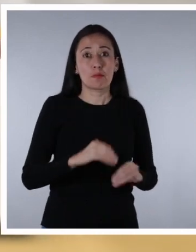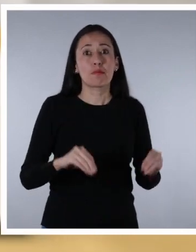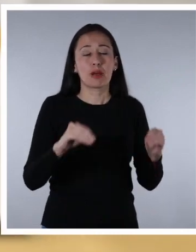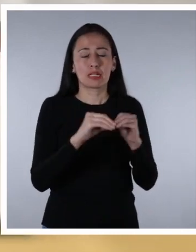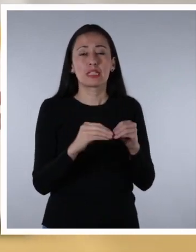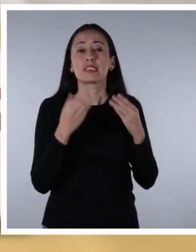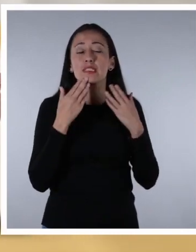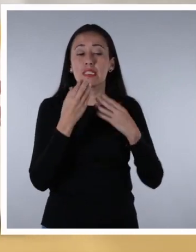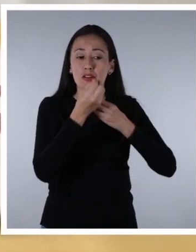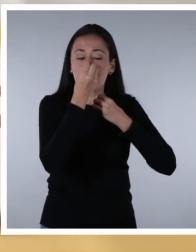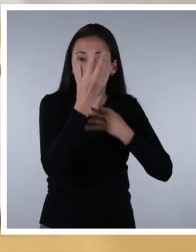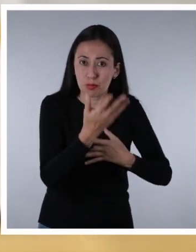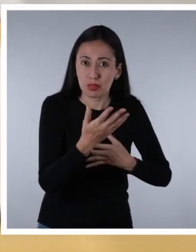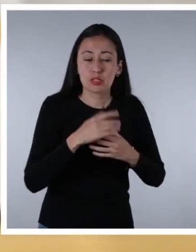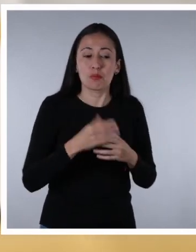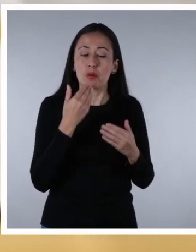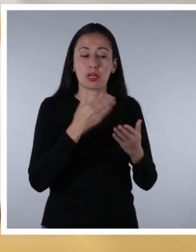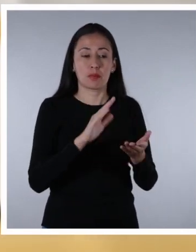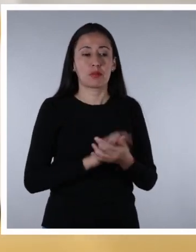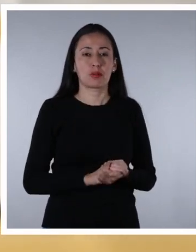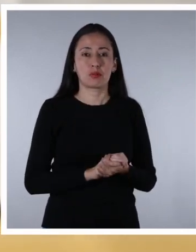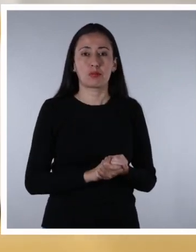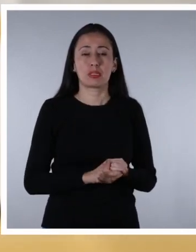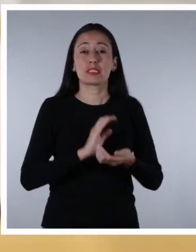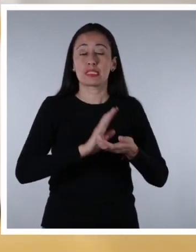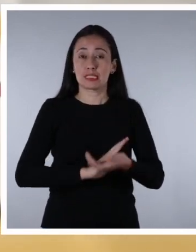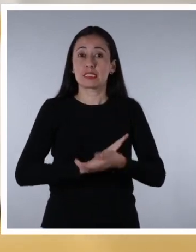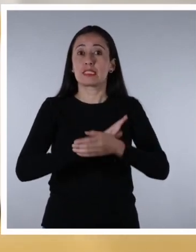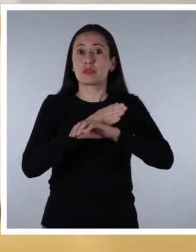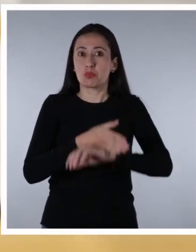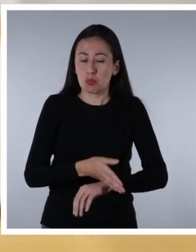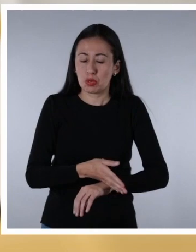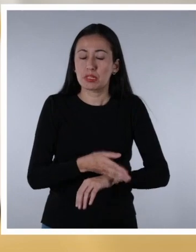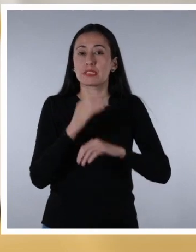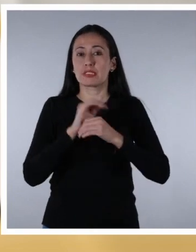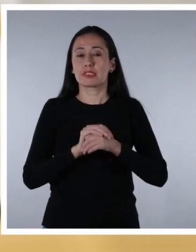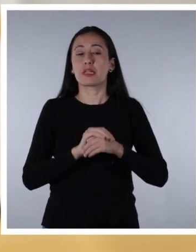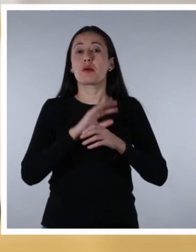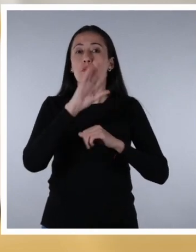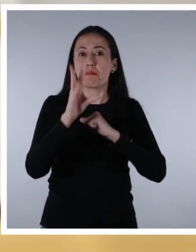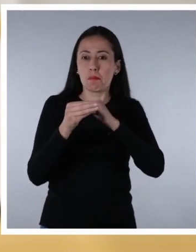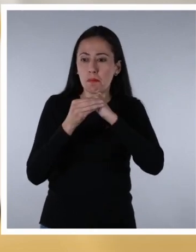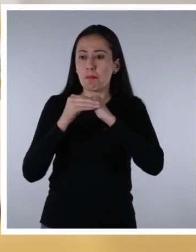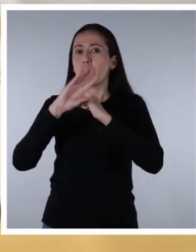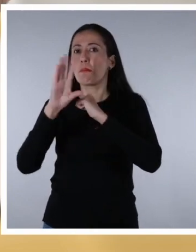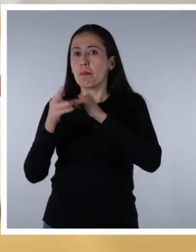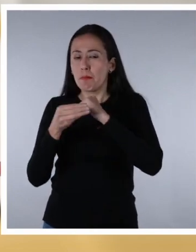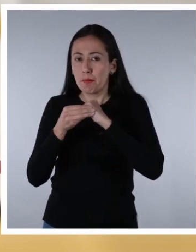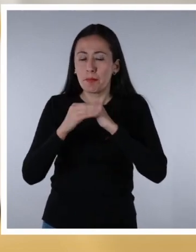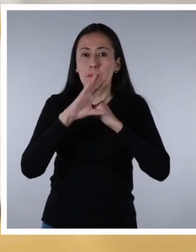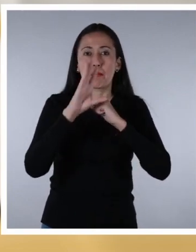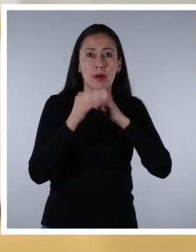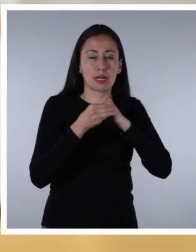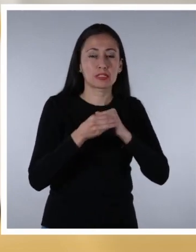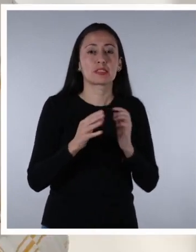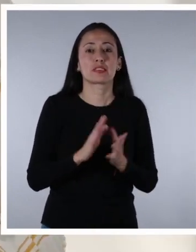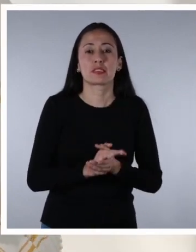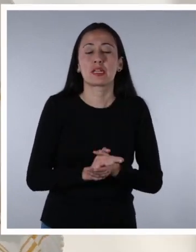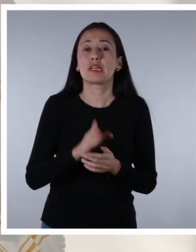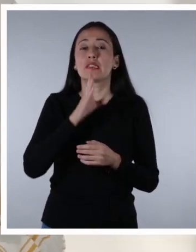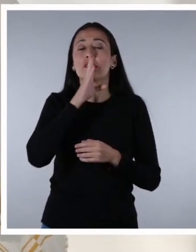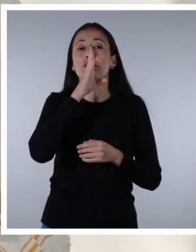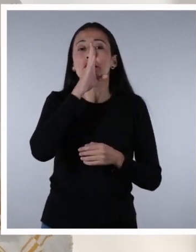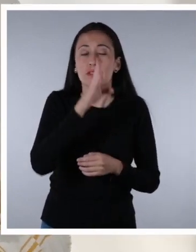para conocer qué información tienes sobre ese tema. Después podrás complementar esa información con elementos concretos,